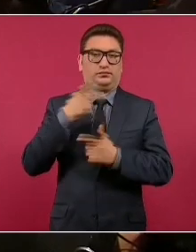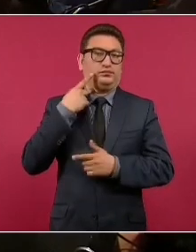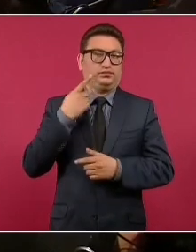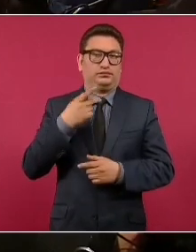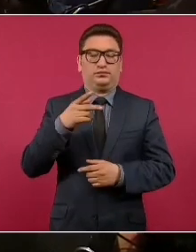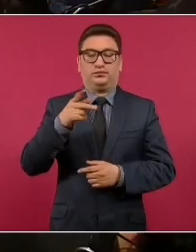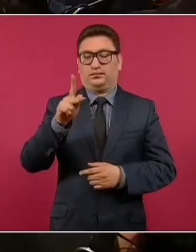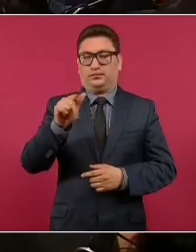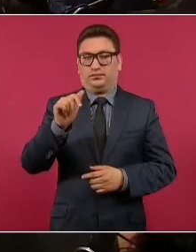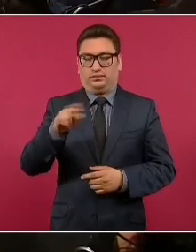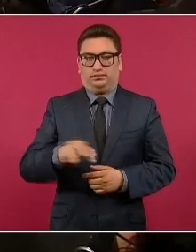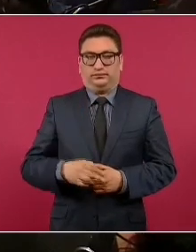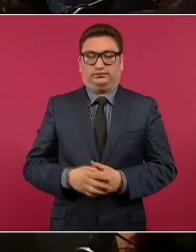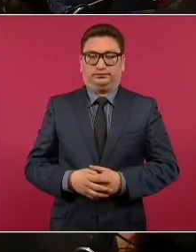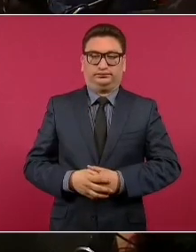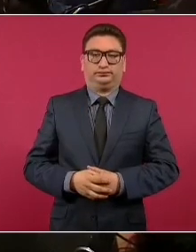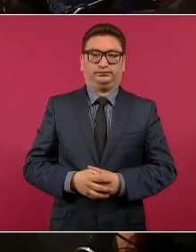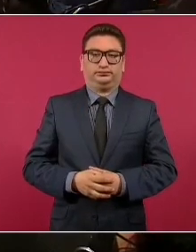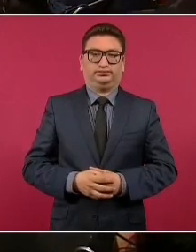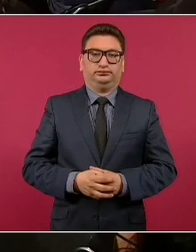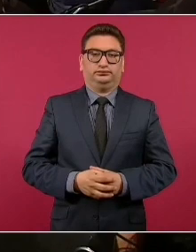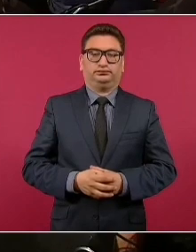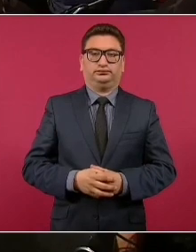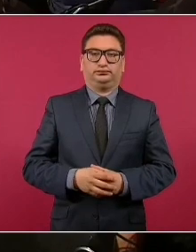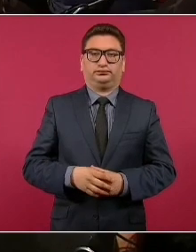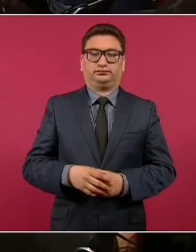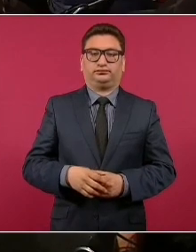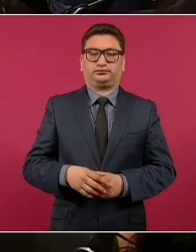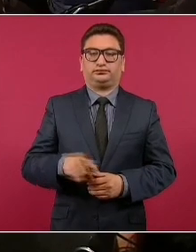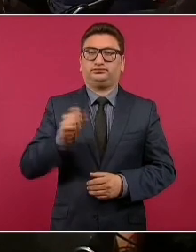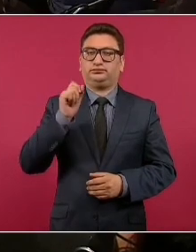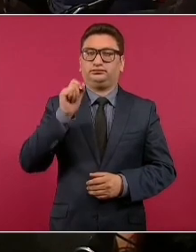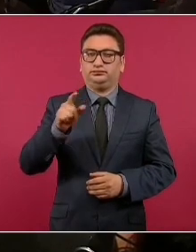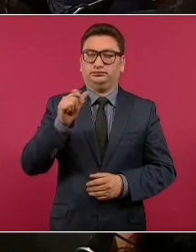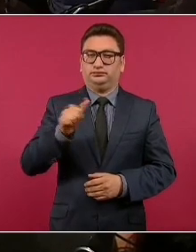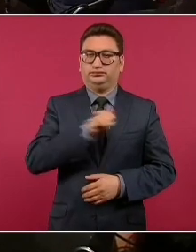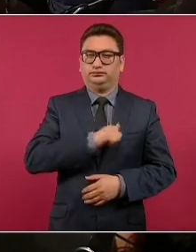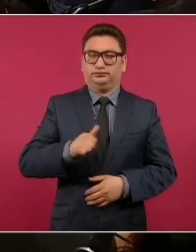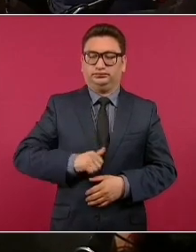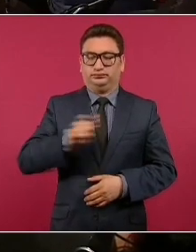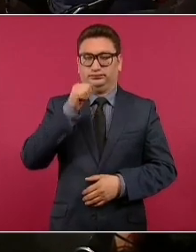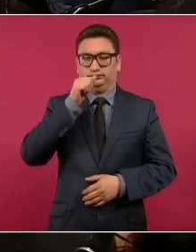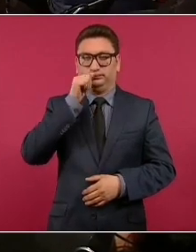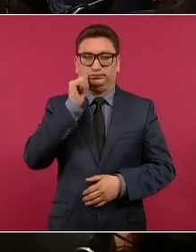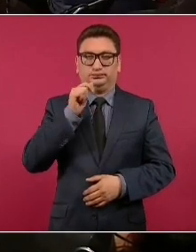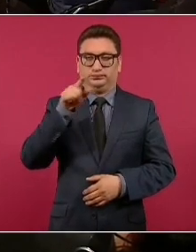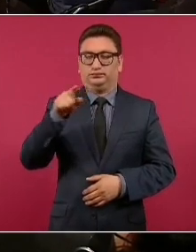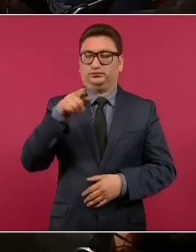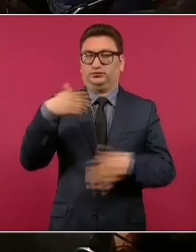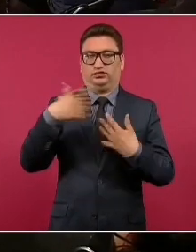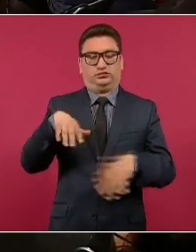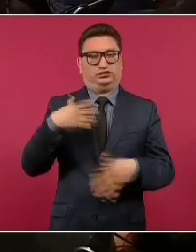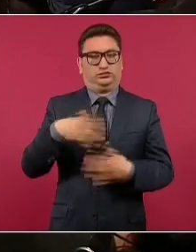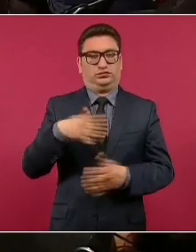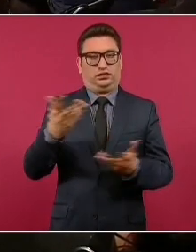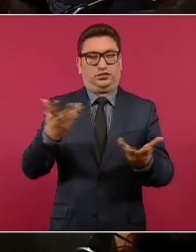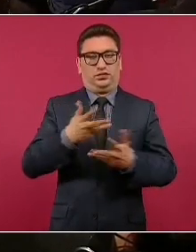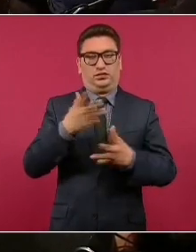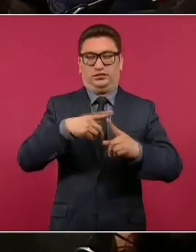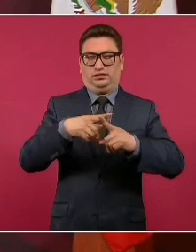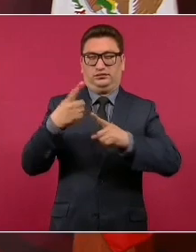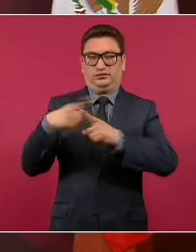alcalde de la Benito Juárez, ahí donde han hecho unas tranzas